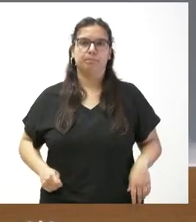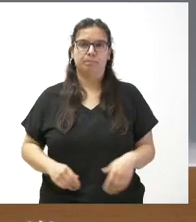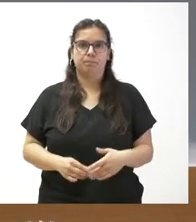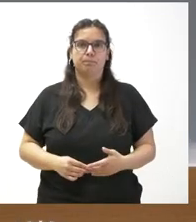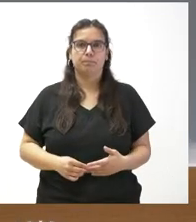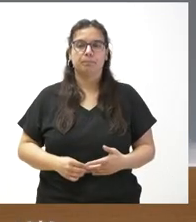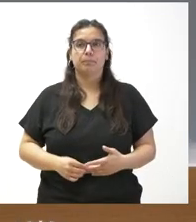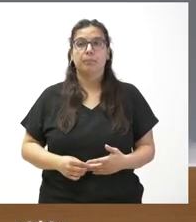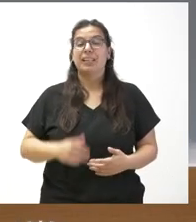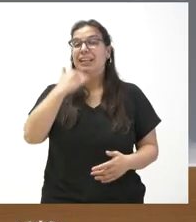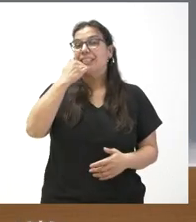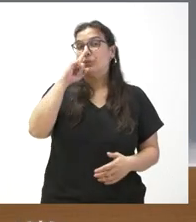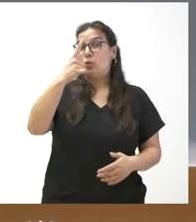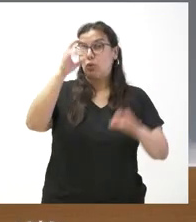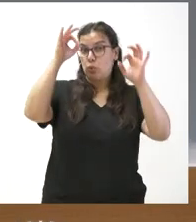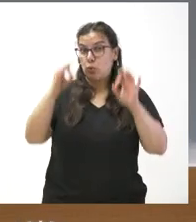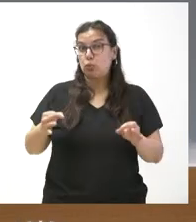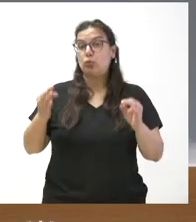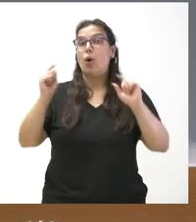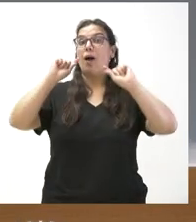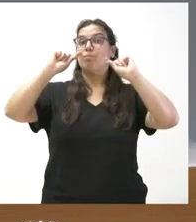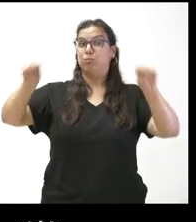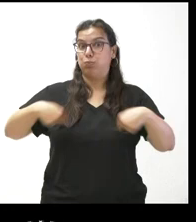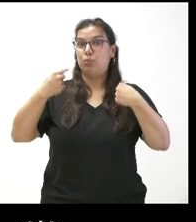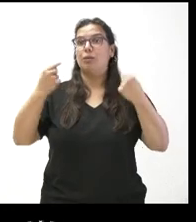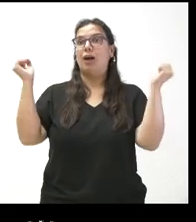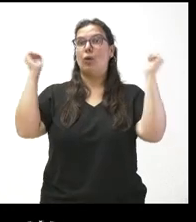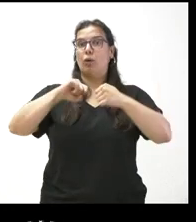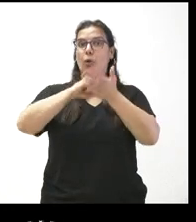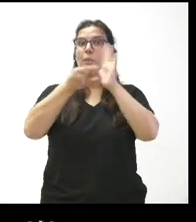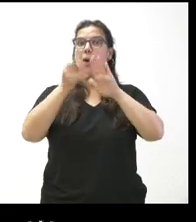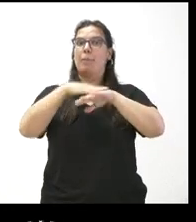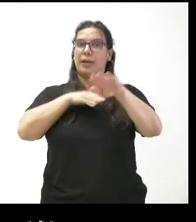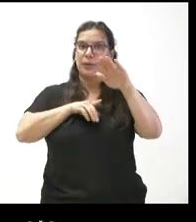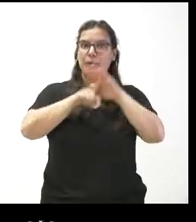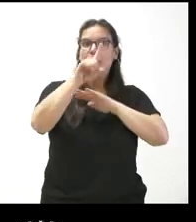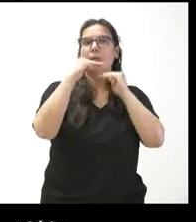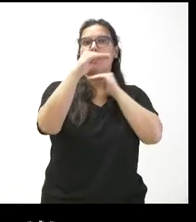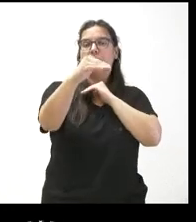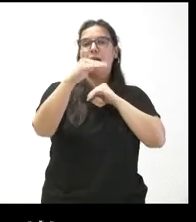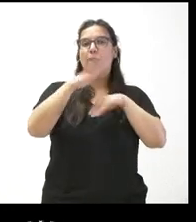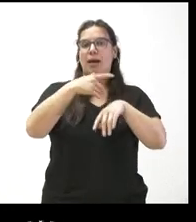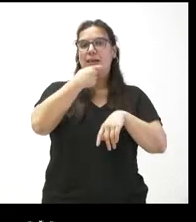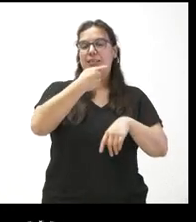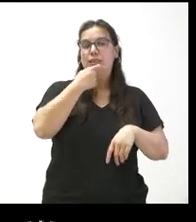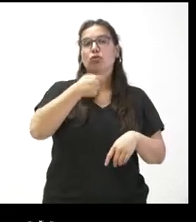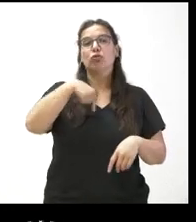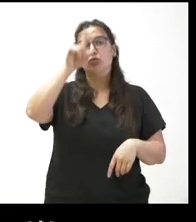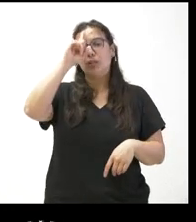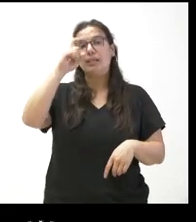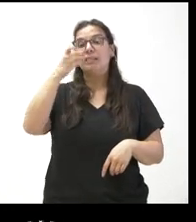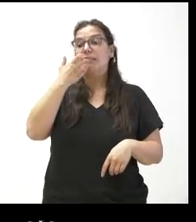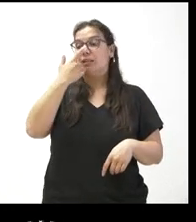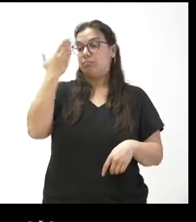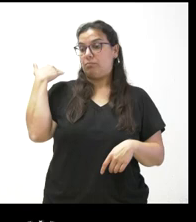El año, hace casi un año, fue cuando se firmó ese acuerdo, ese plan de viabilidad para Siro. No sé si durante este año los fondos de inversión que se hicieron